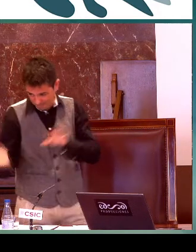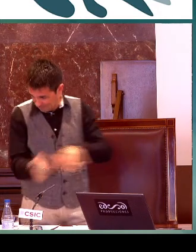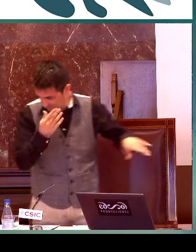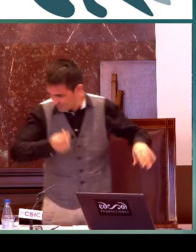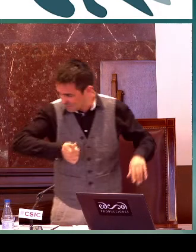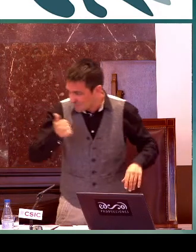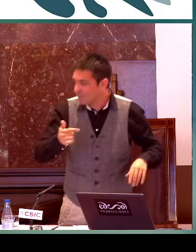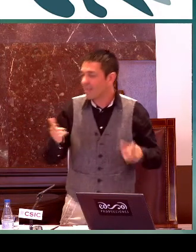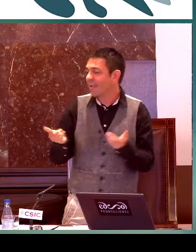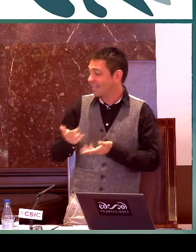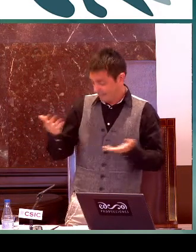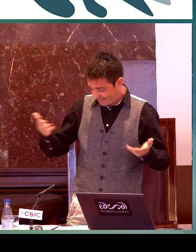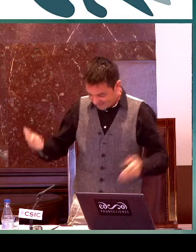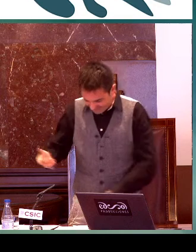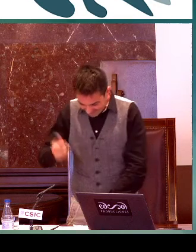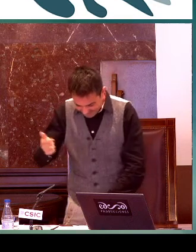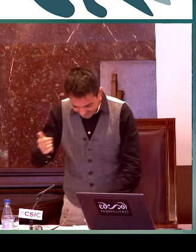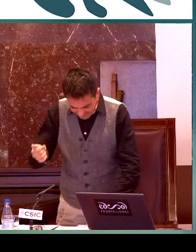¿Debo terminar? ¿Debo están diciendo? diciendo?